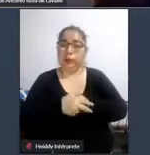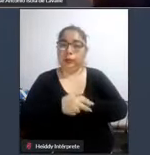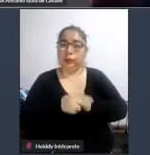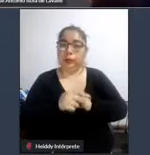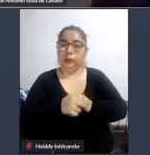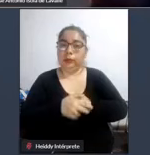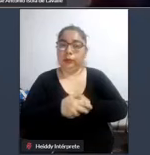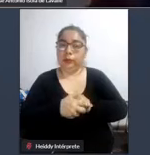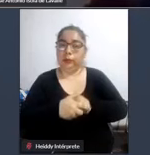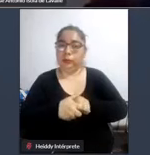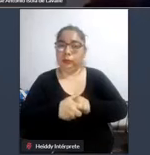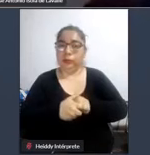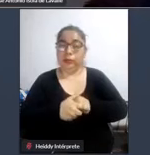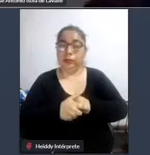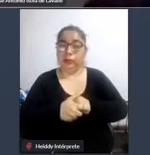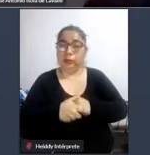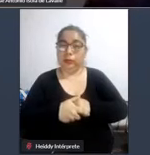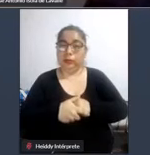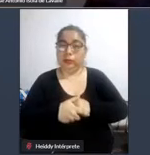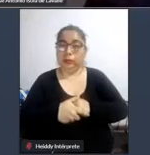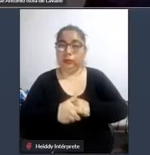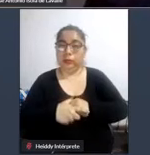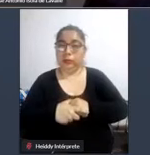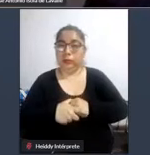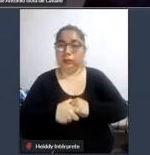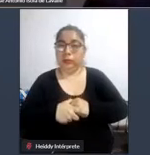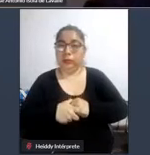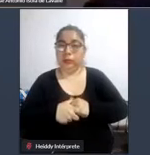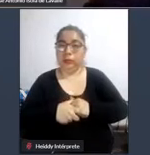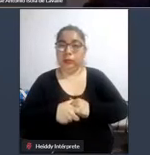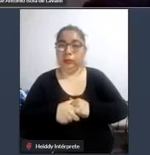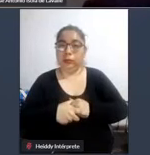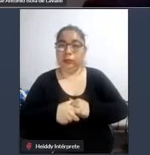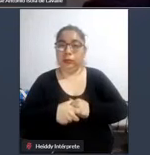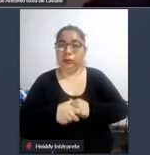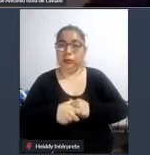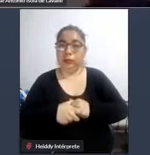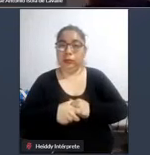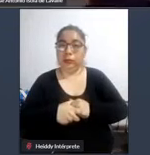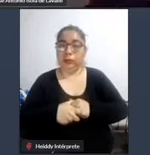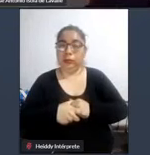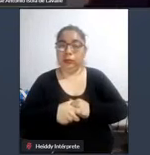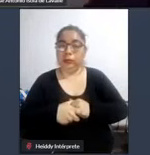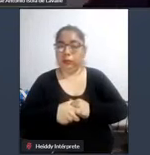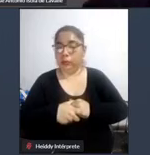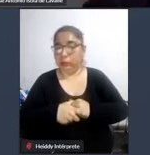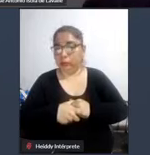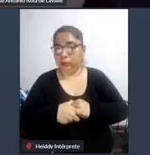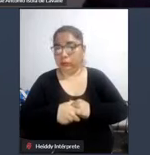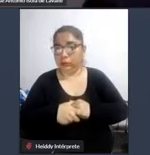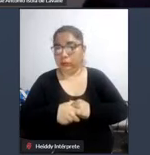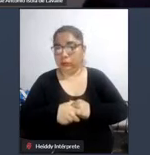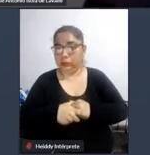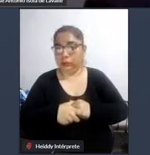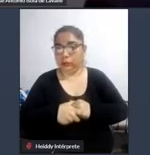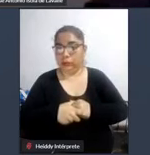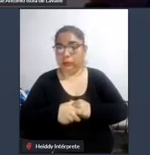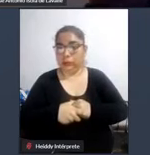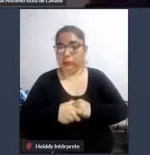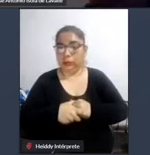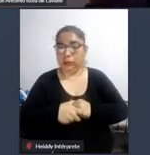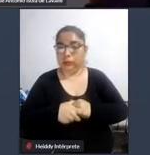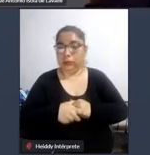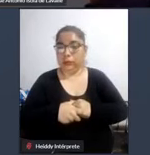a el congresista de Giancarlo Baquelli que lamentablemente falleció esta mañana